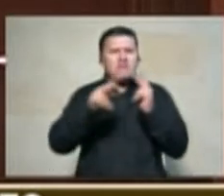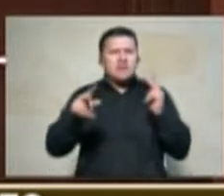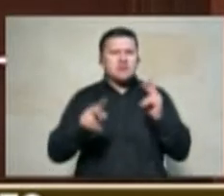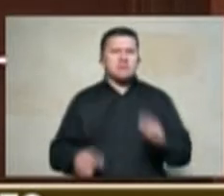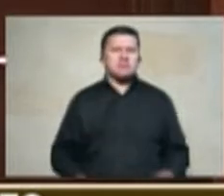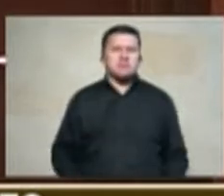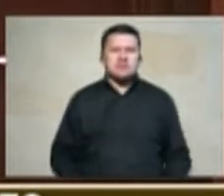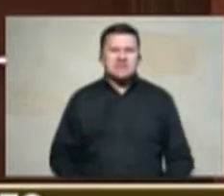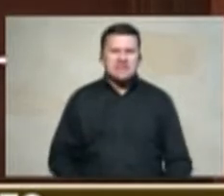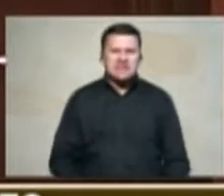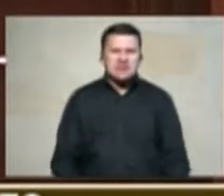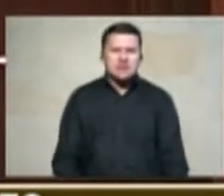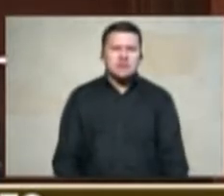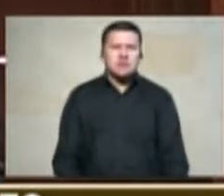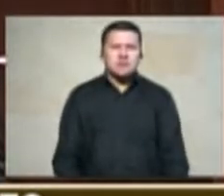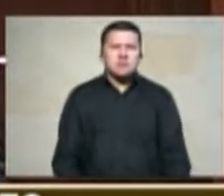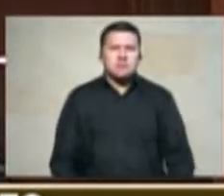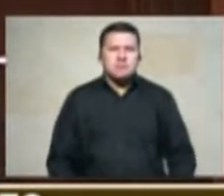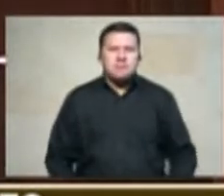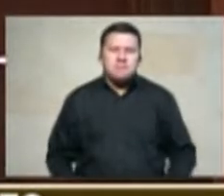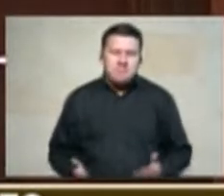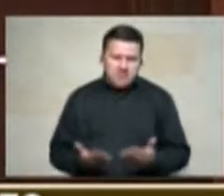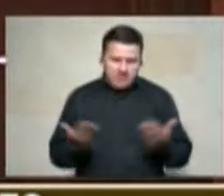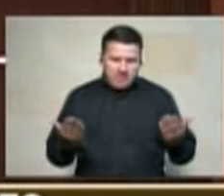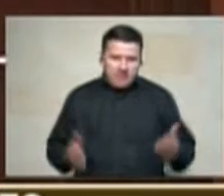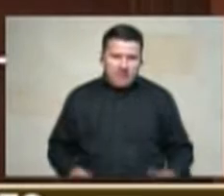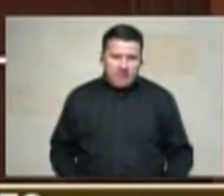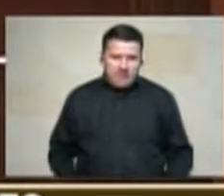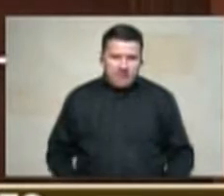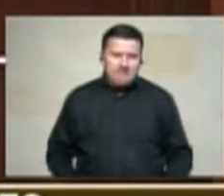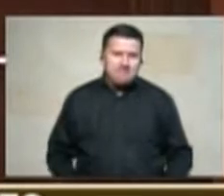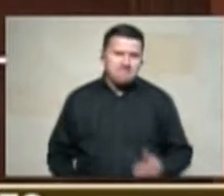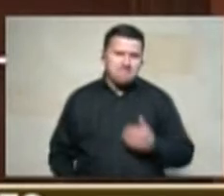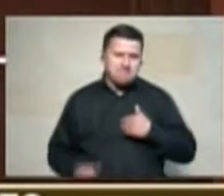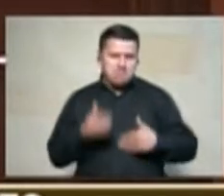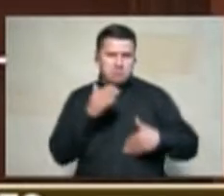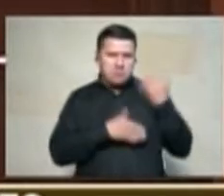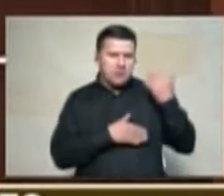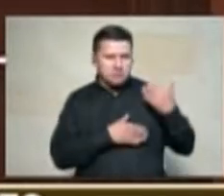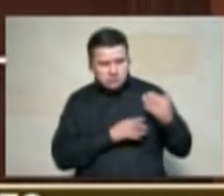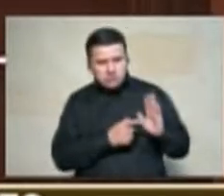que precedió esta importante